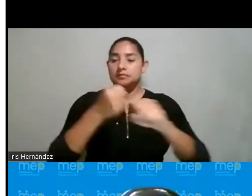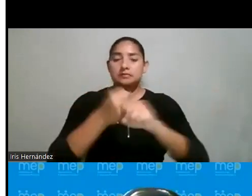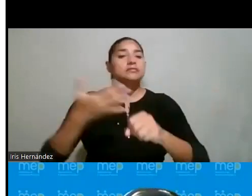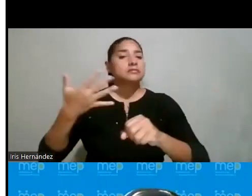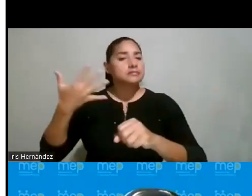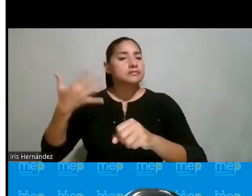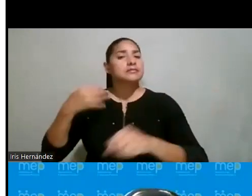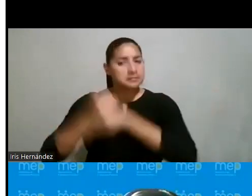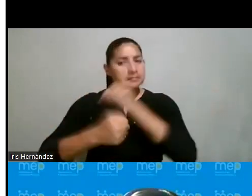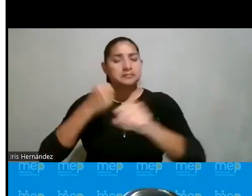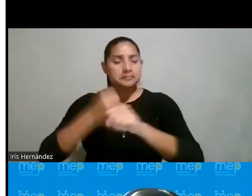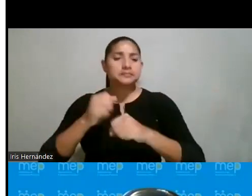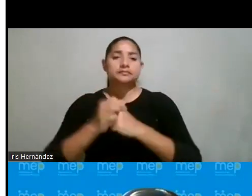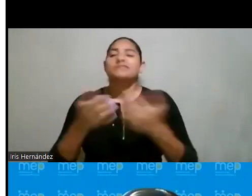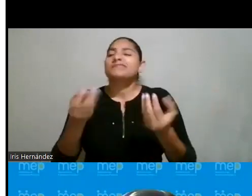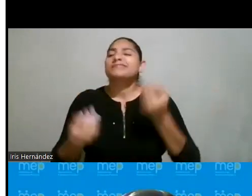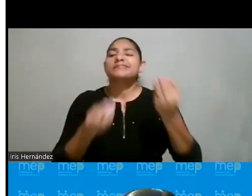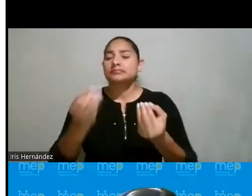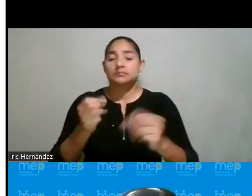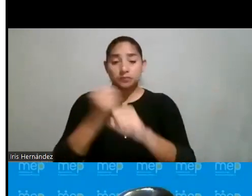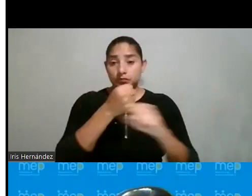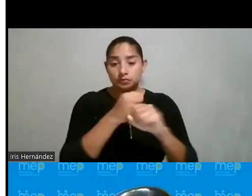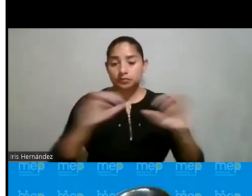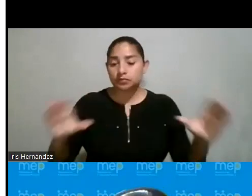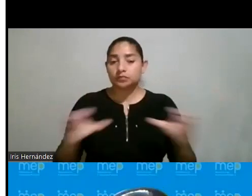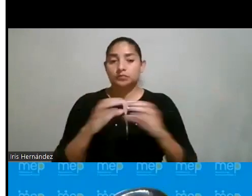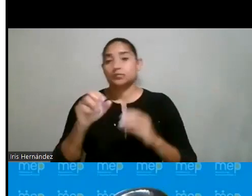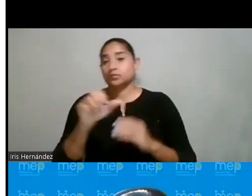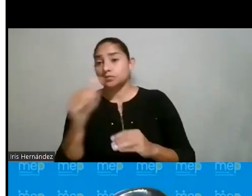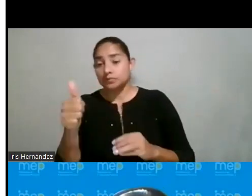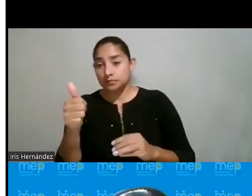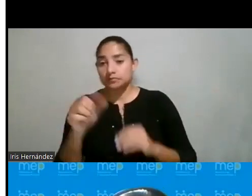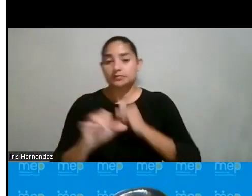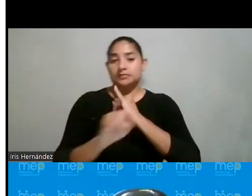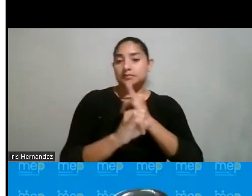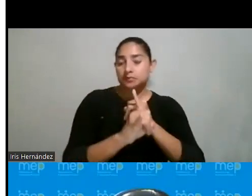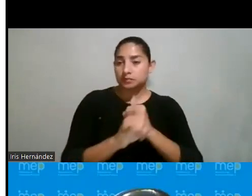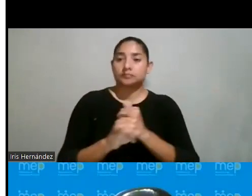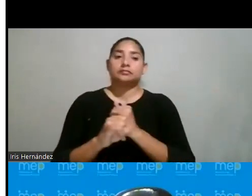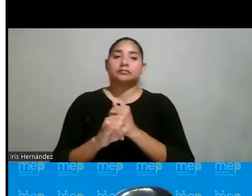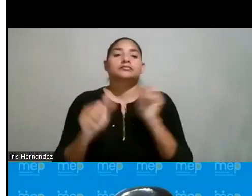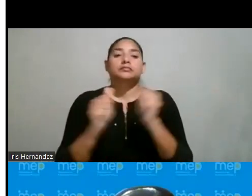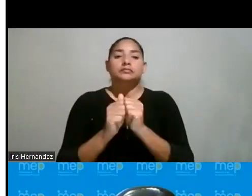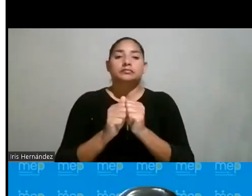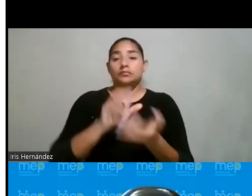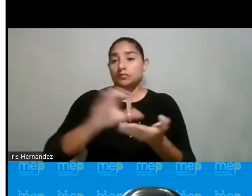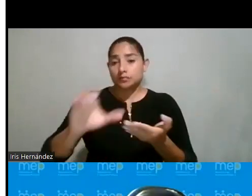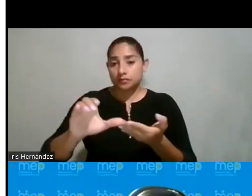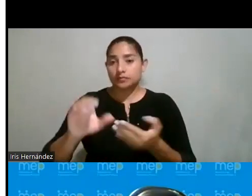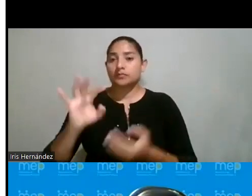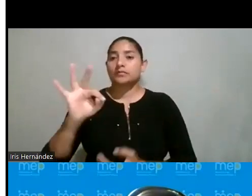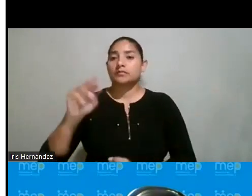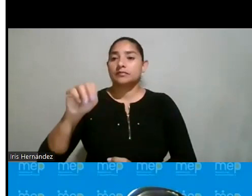años, en donde se genera un trabajo conjunto con otras instituciones, como el Colegio Federal de Ingenieros y